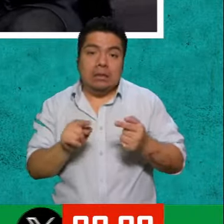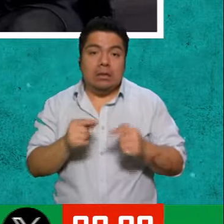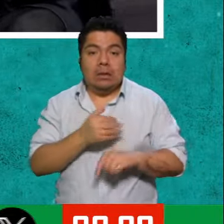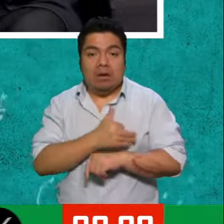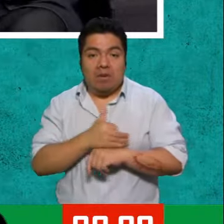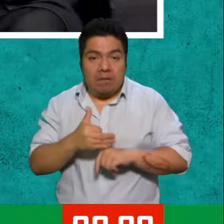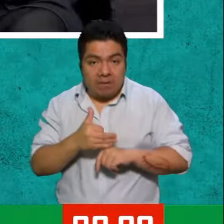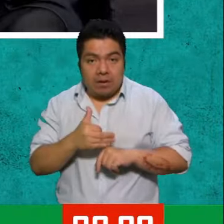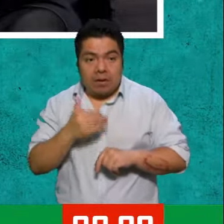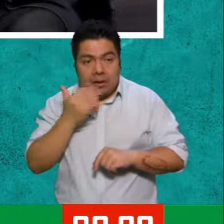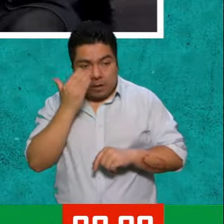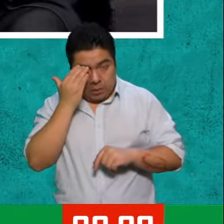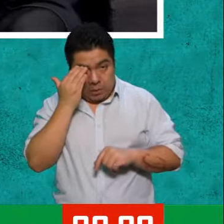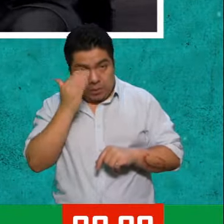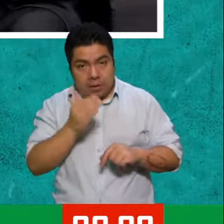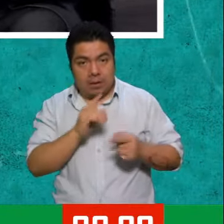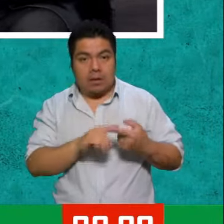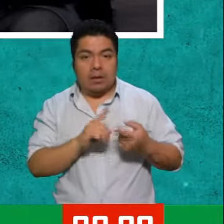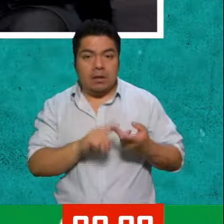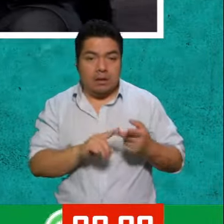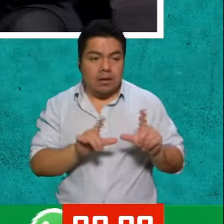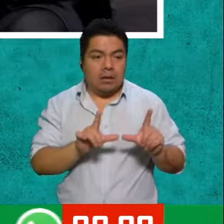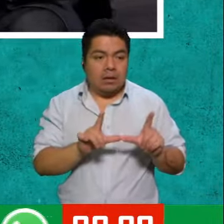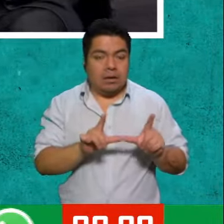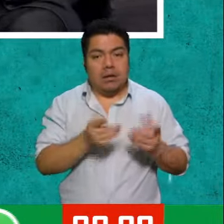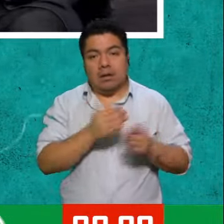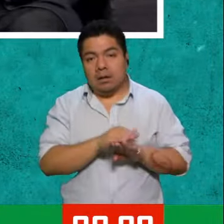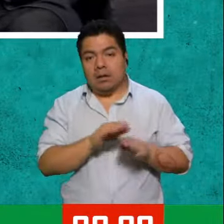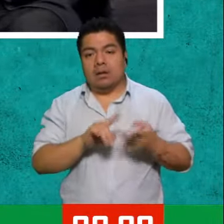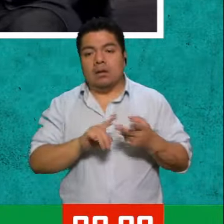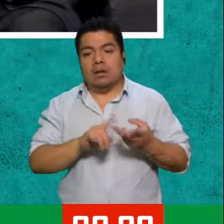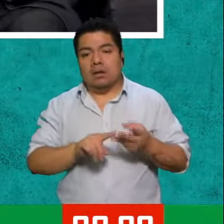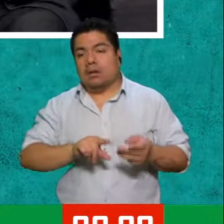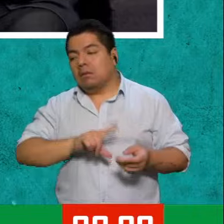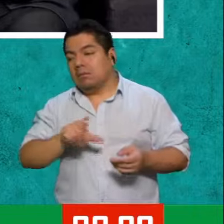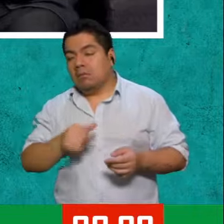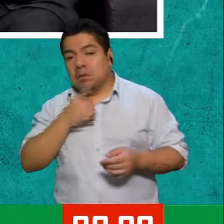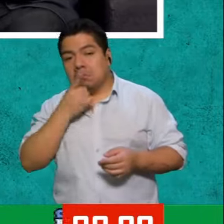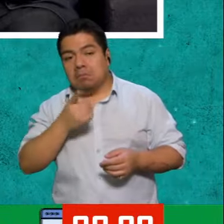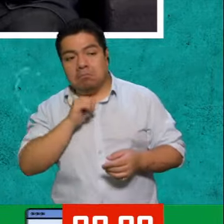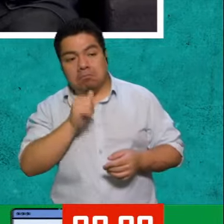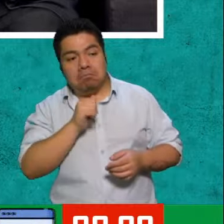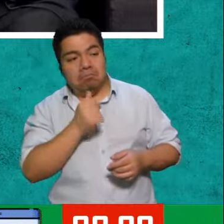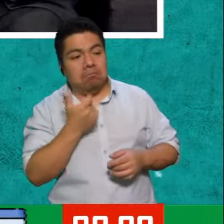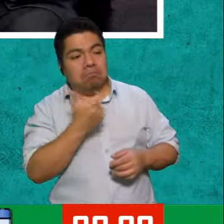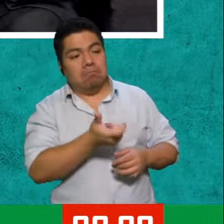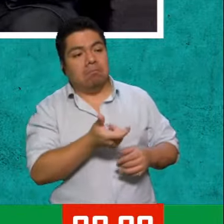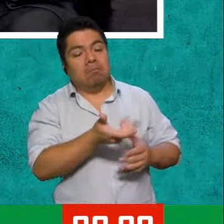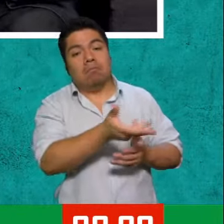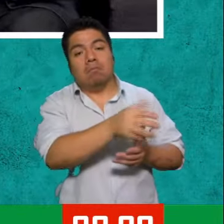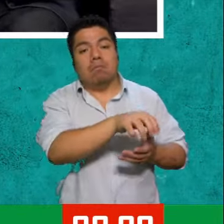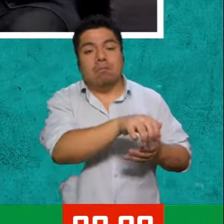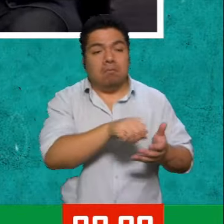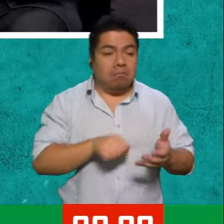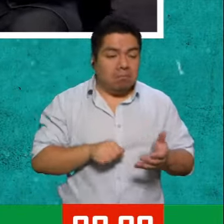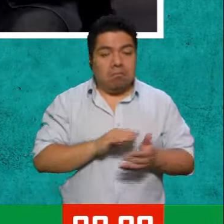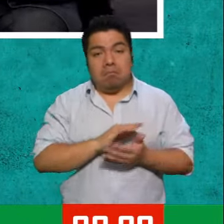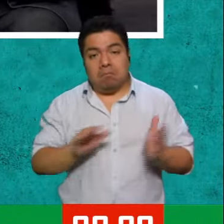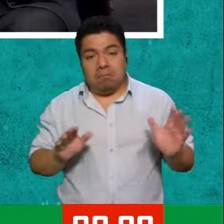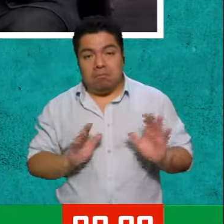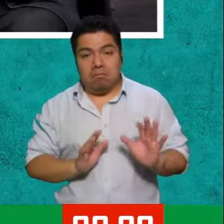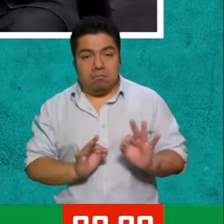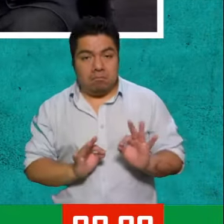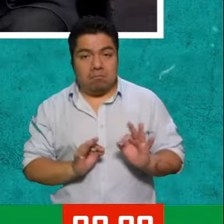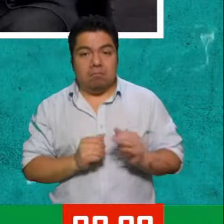familiares que conocen el NIP de la tarjeta o de la chiqueta. Ya no me avisan. Ya me avisan, retiran el dinero y no pasa nada. Sin embargo...